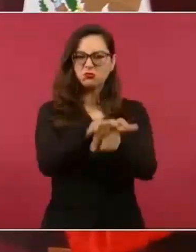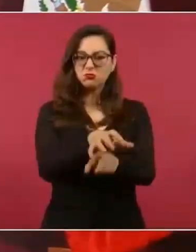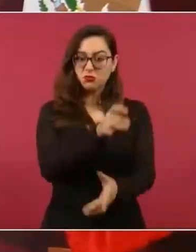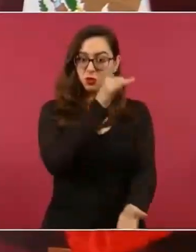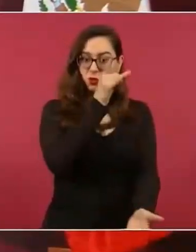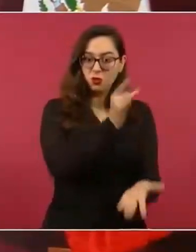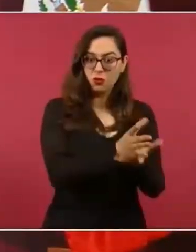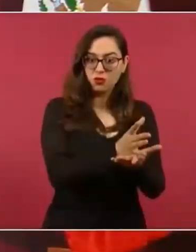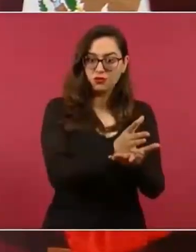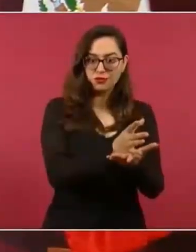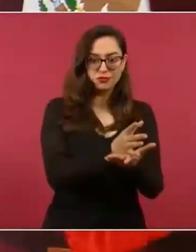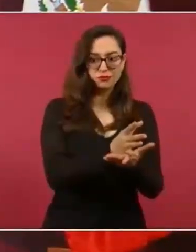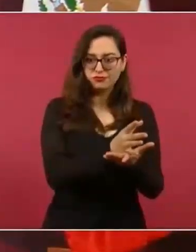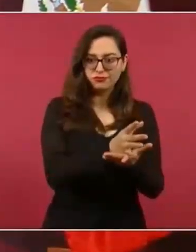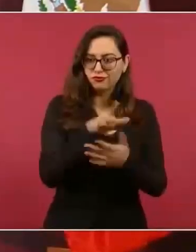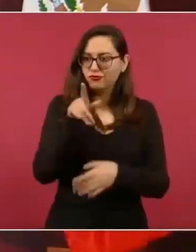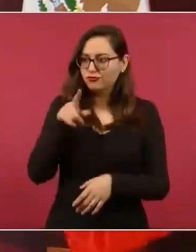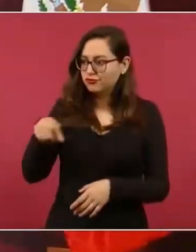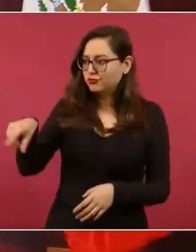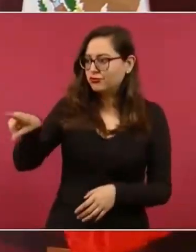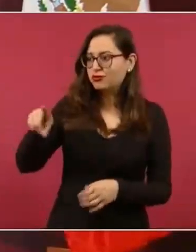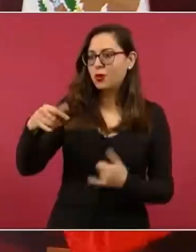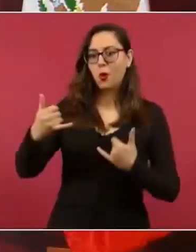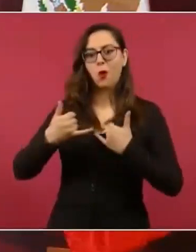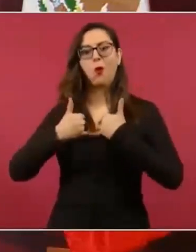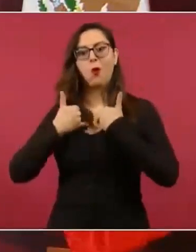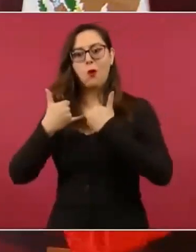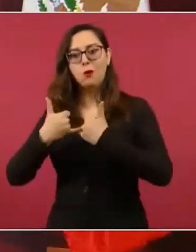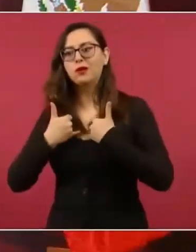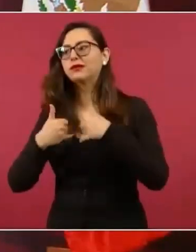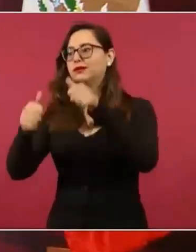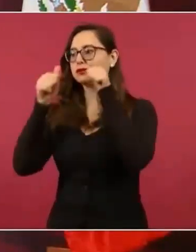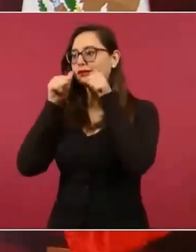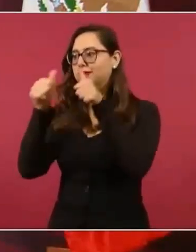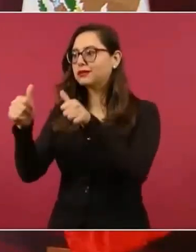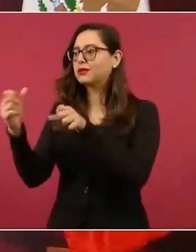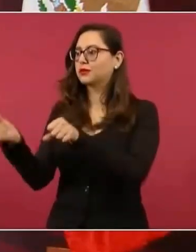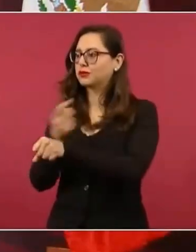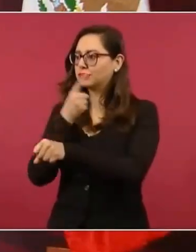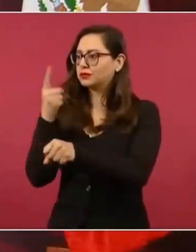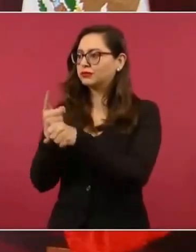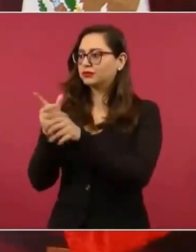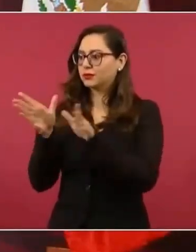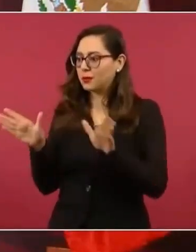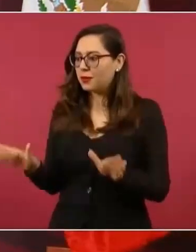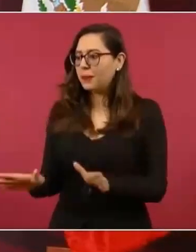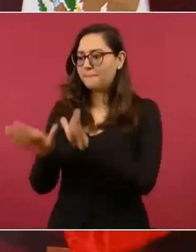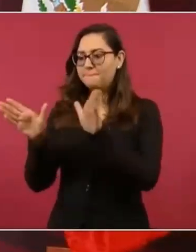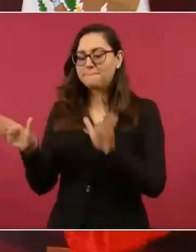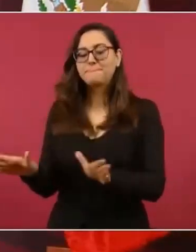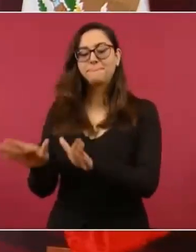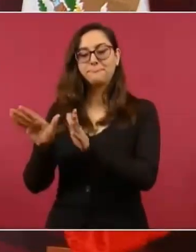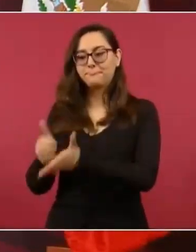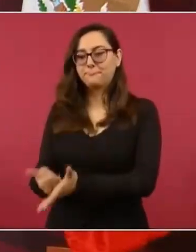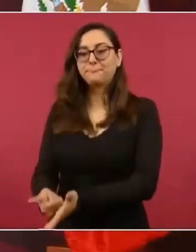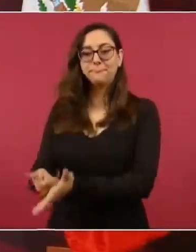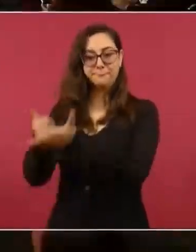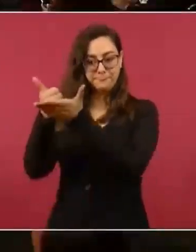Y eso es un complemento, pero la base de que se haya